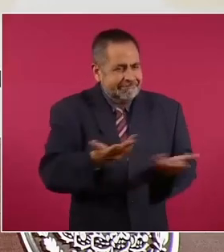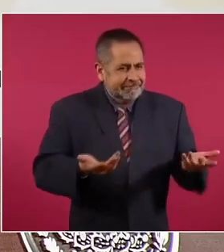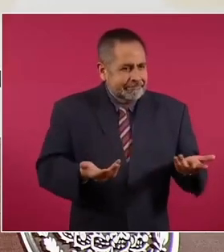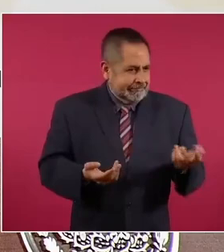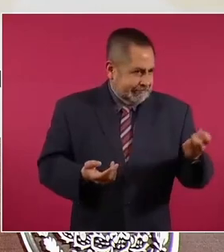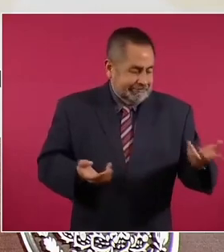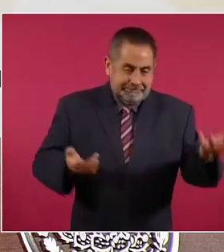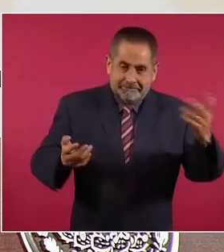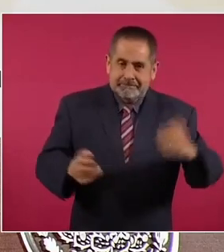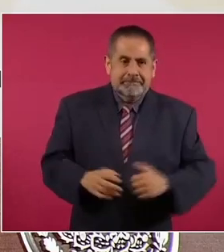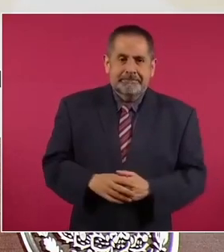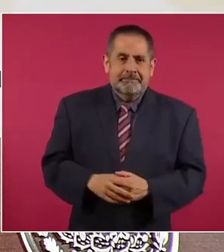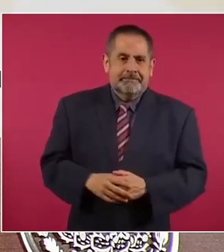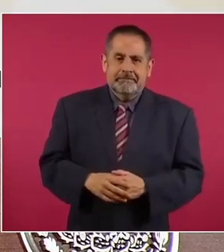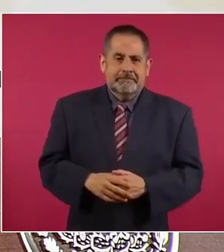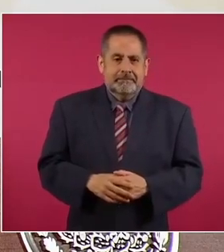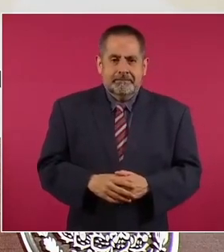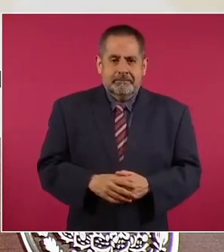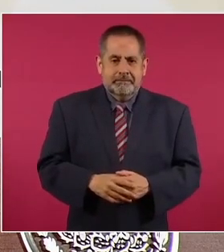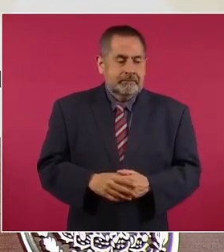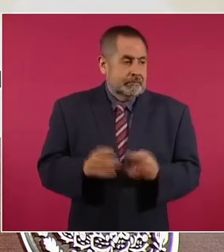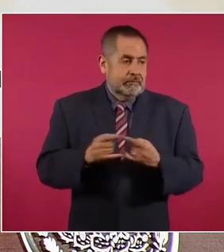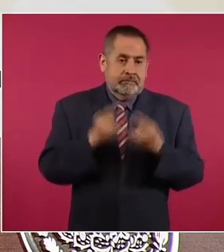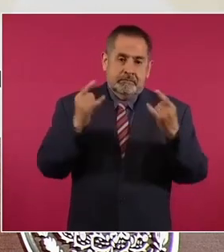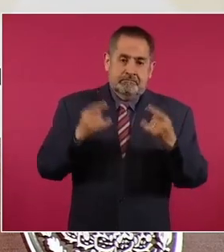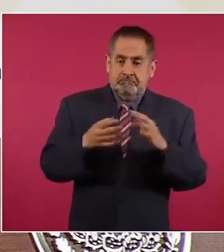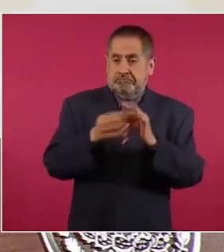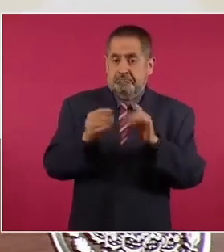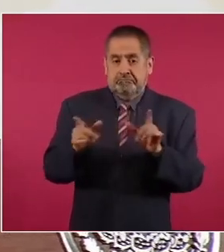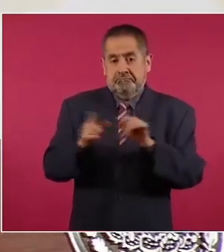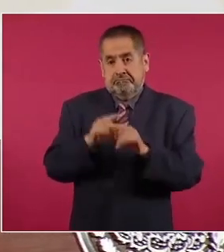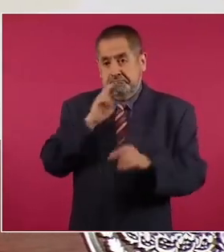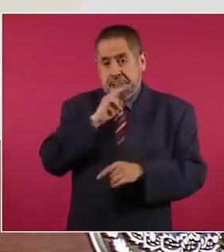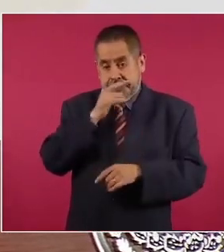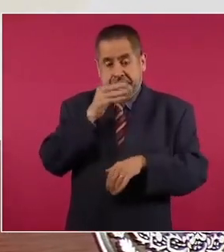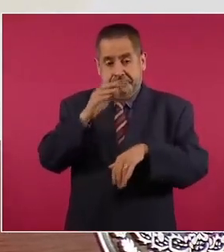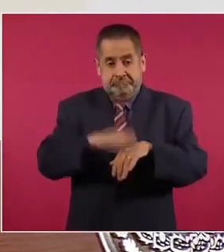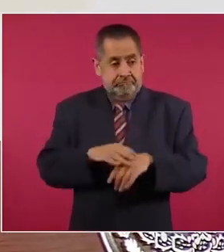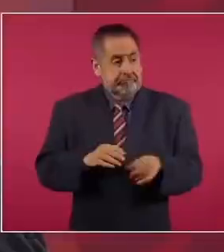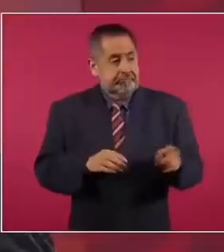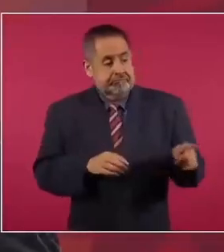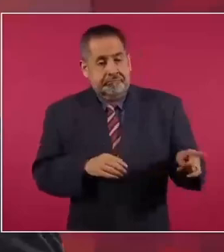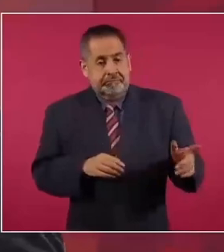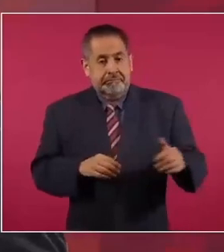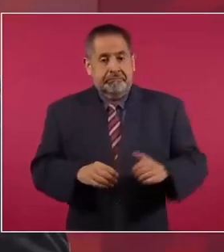Esa es una historia, se las cuento rápido. breve.